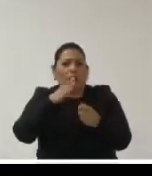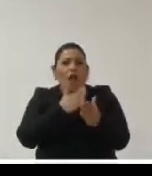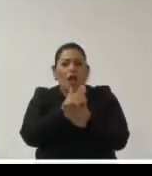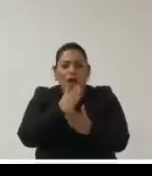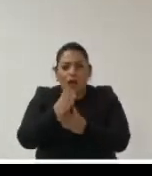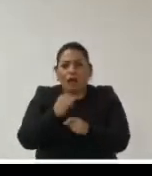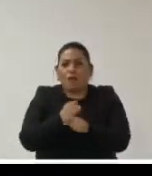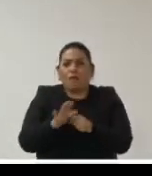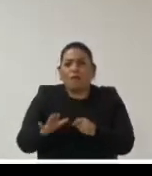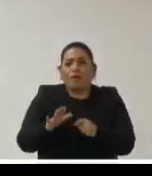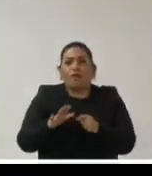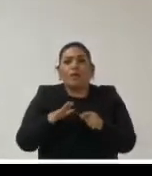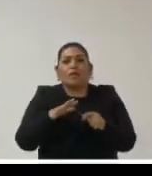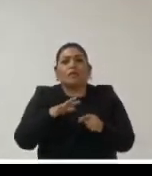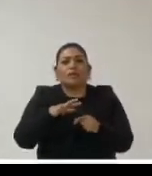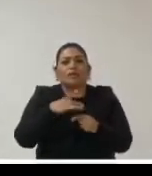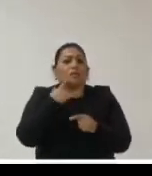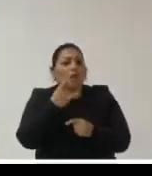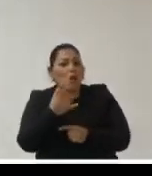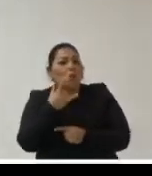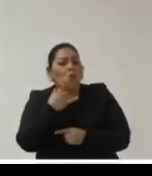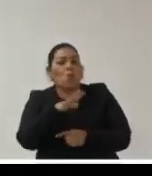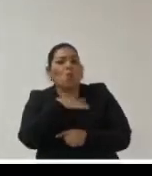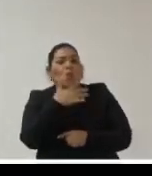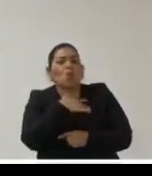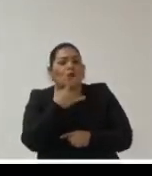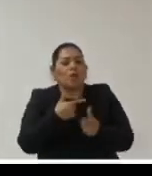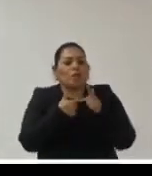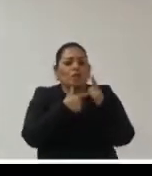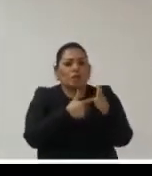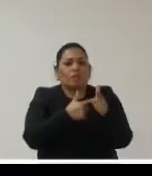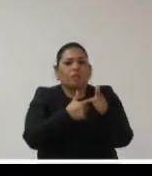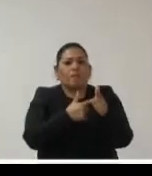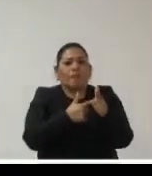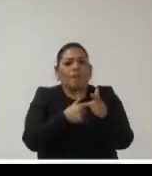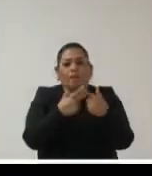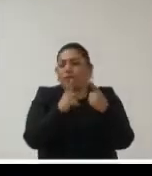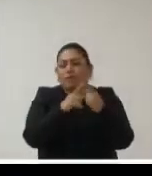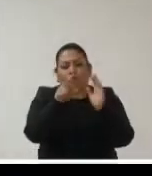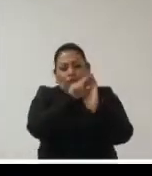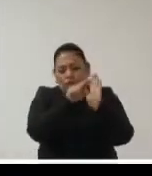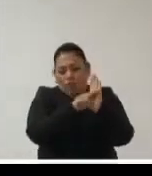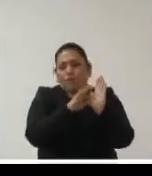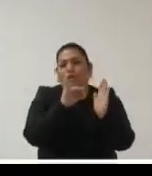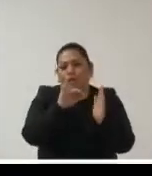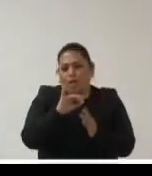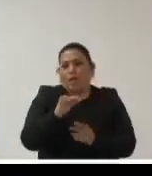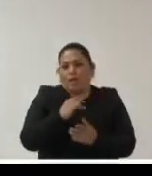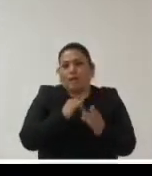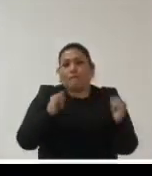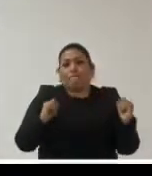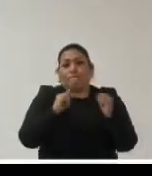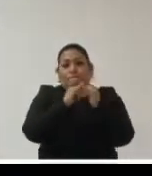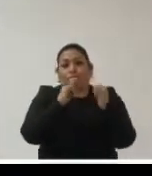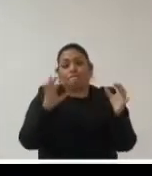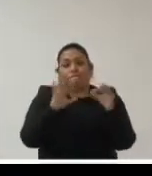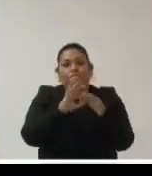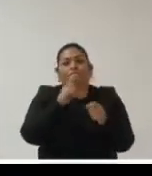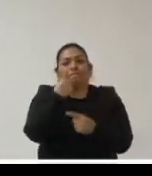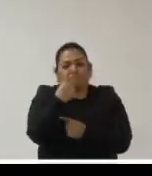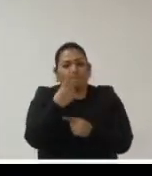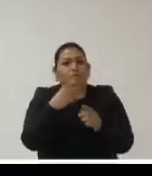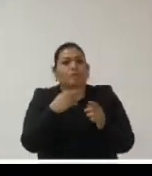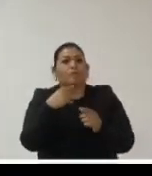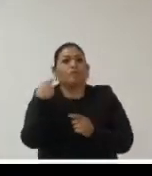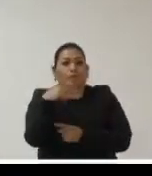probidad de combate a la corrupción entendemos que hay aquí varias normativas y varias instituciones que intervenimos en esto una de las normativas en esta